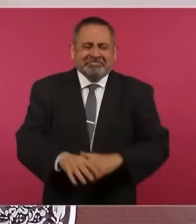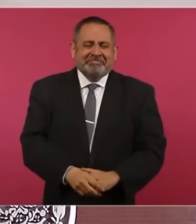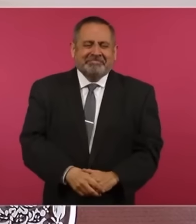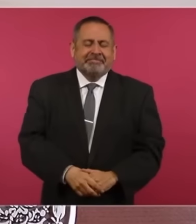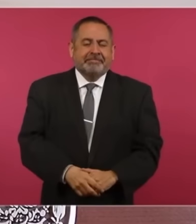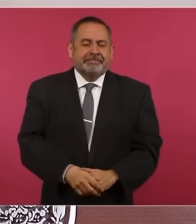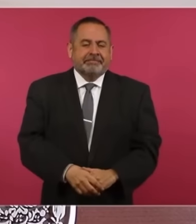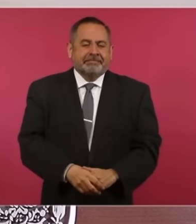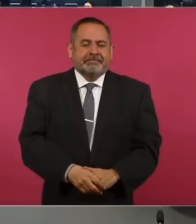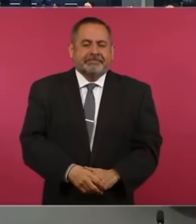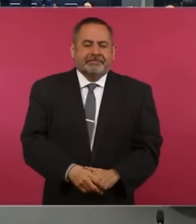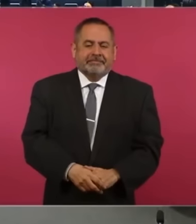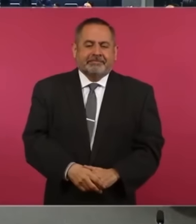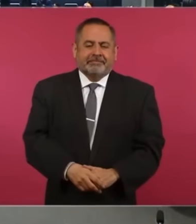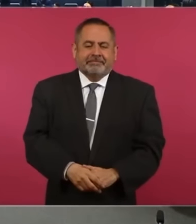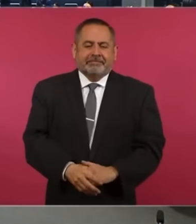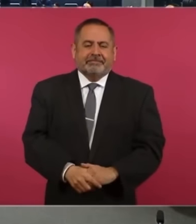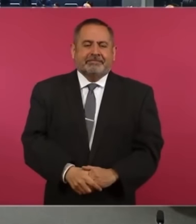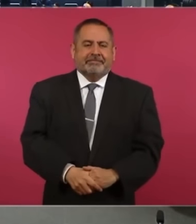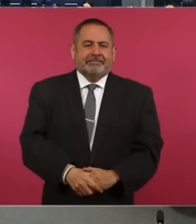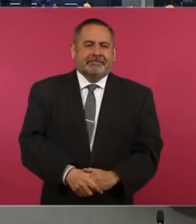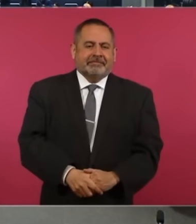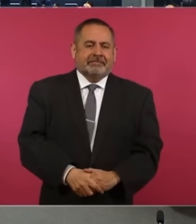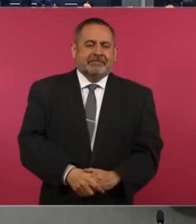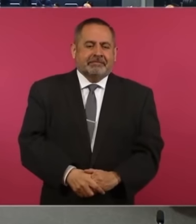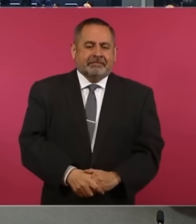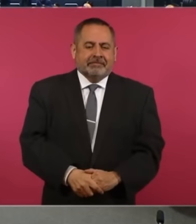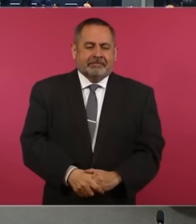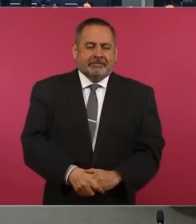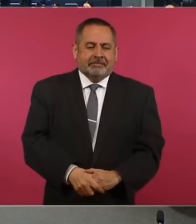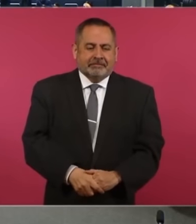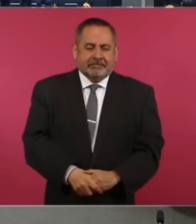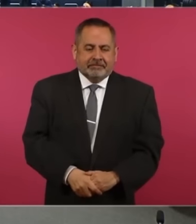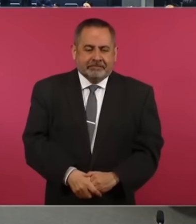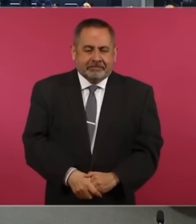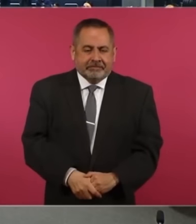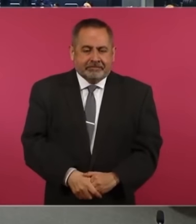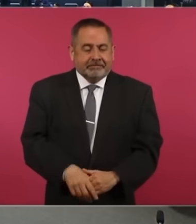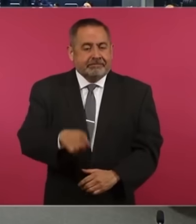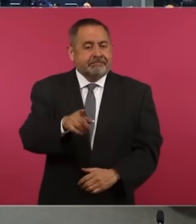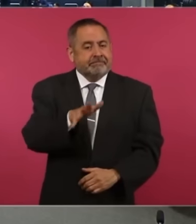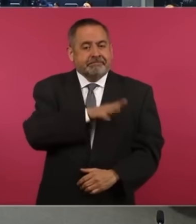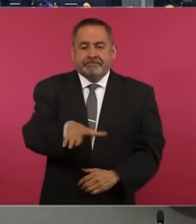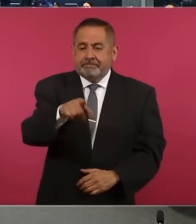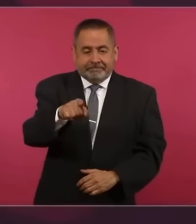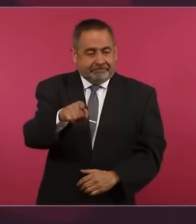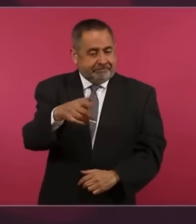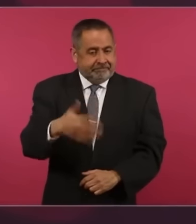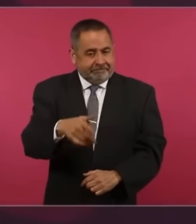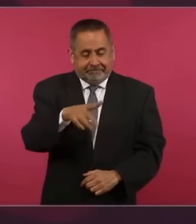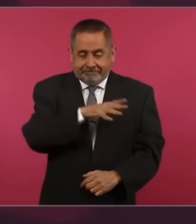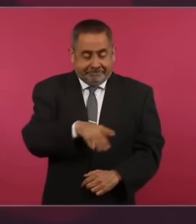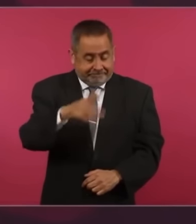¿Sigue sobre los dos en la Cámara de Estado? No, es increíble, eso es